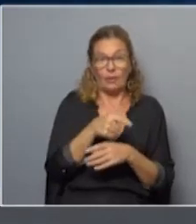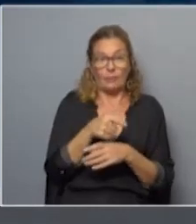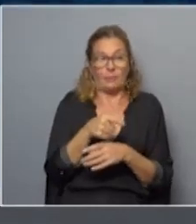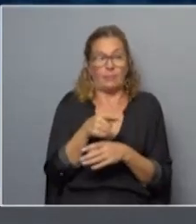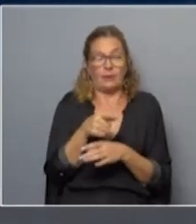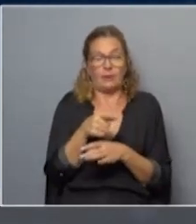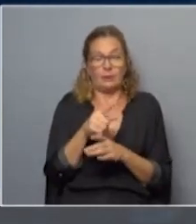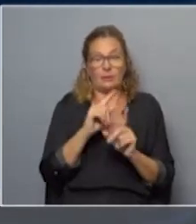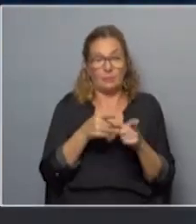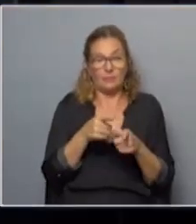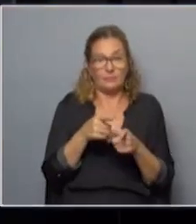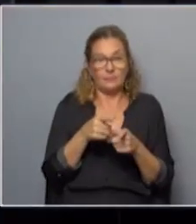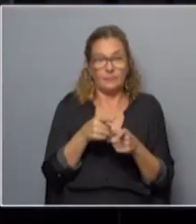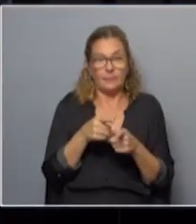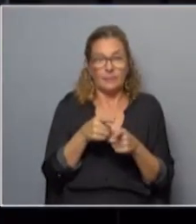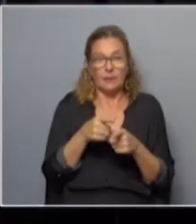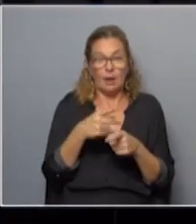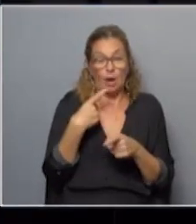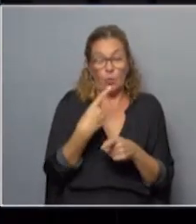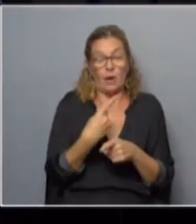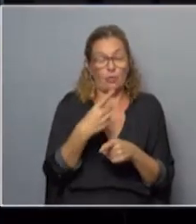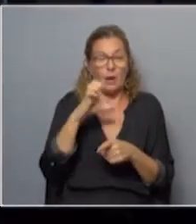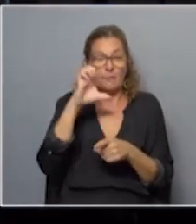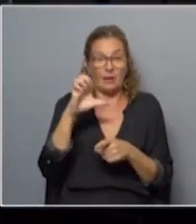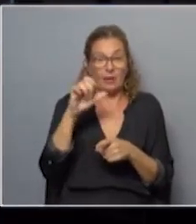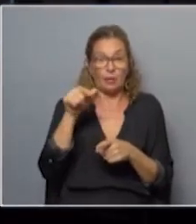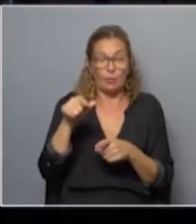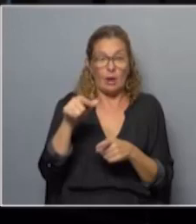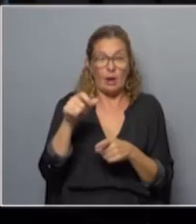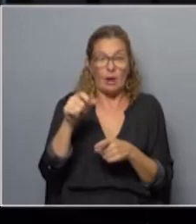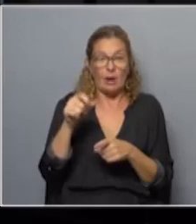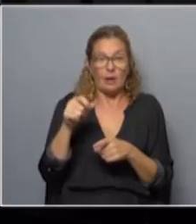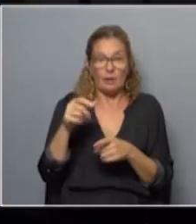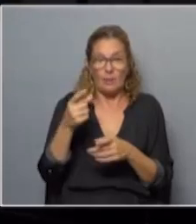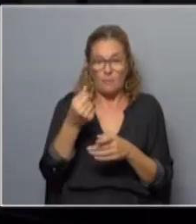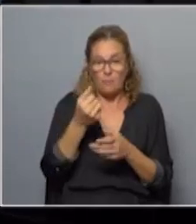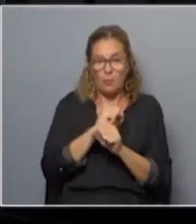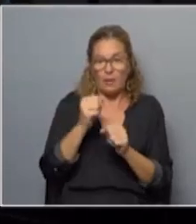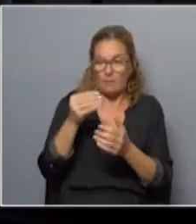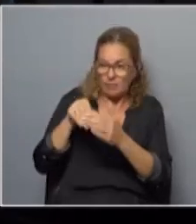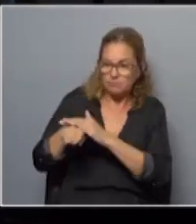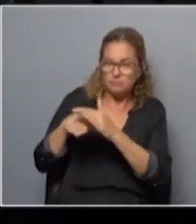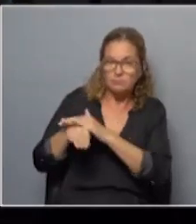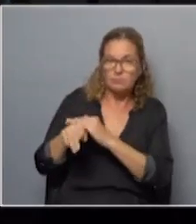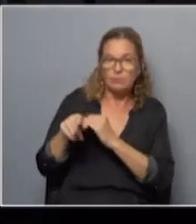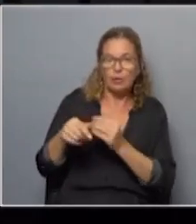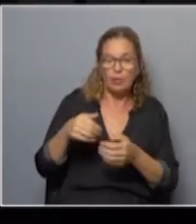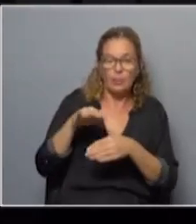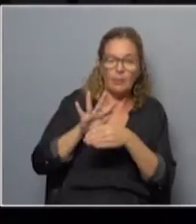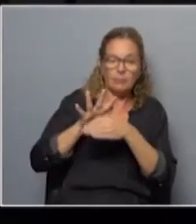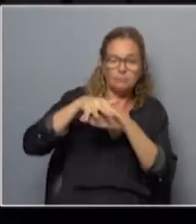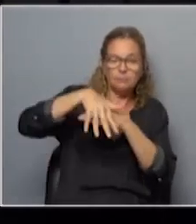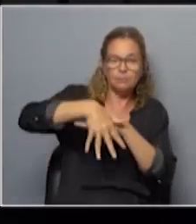digamos, el propietario, el empresario, tenga una capacidad de recaudar más. ¿Por qué? Y bueno, porque eso va a derramar.